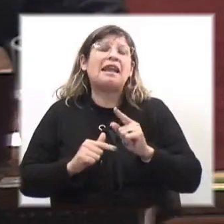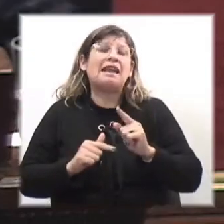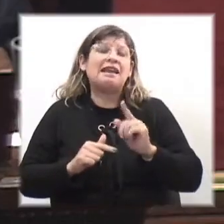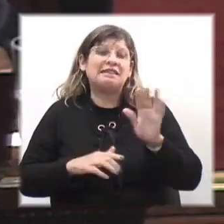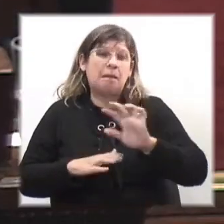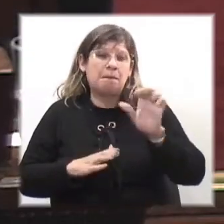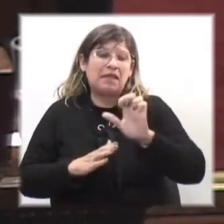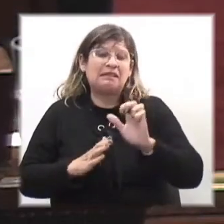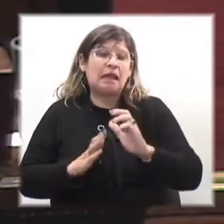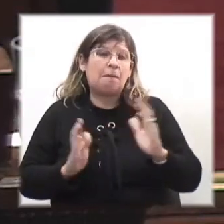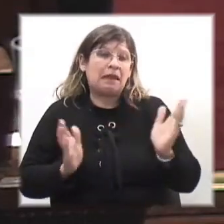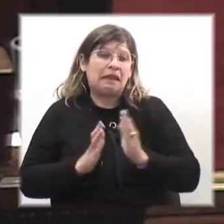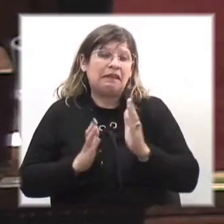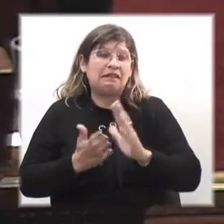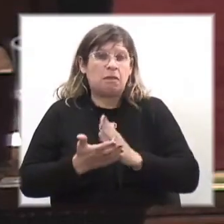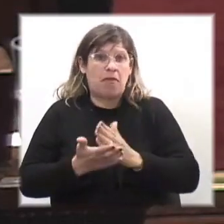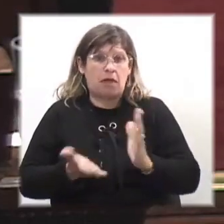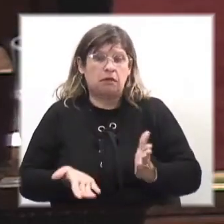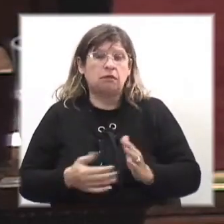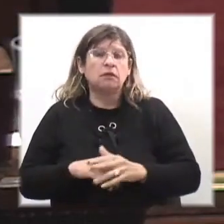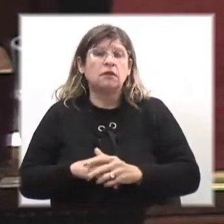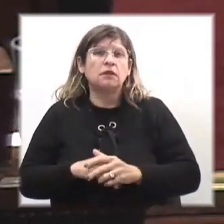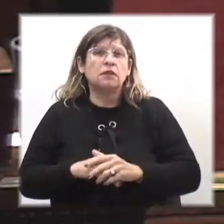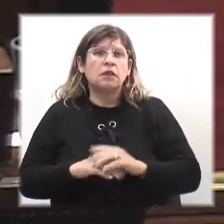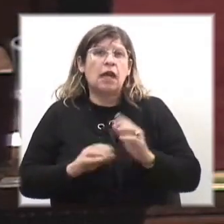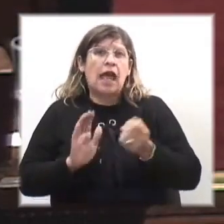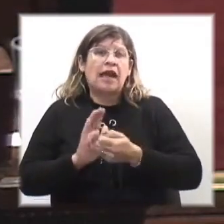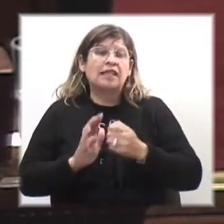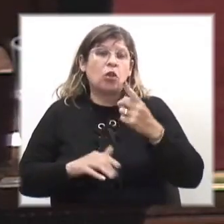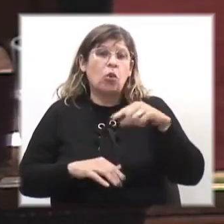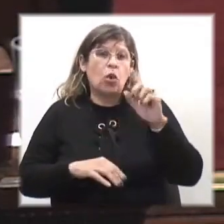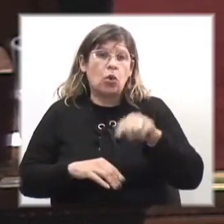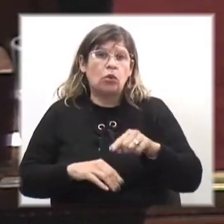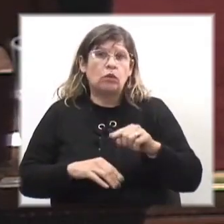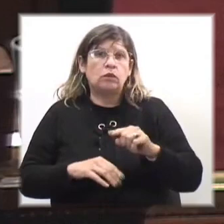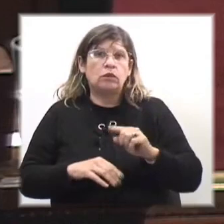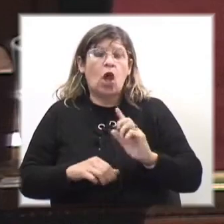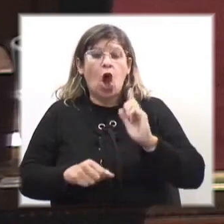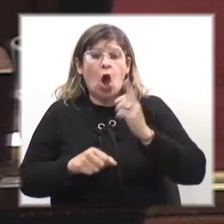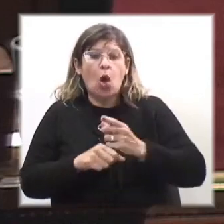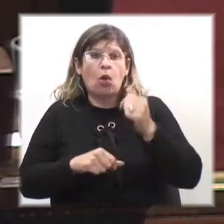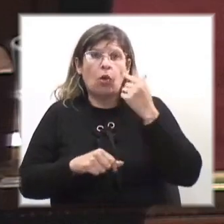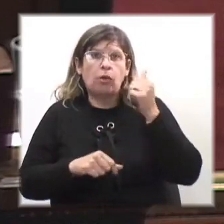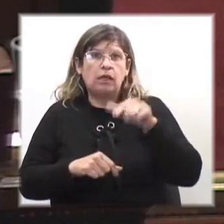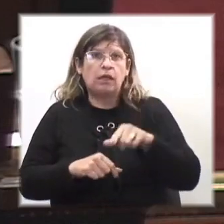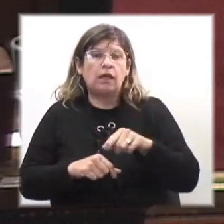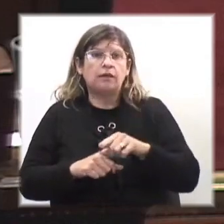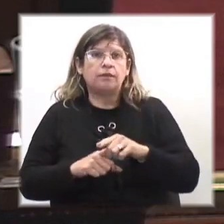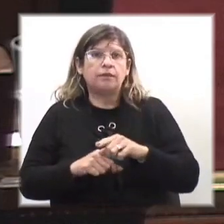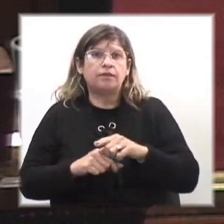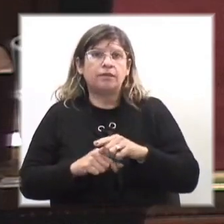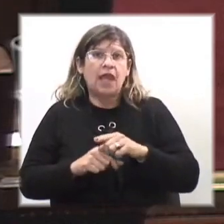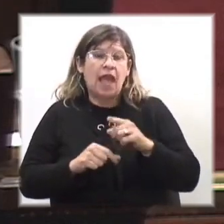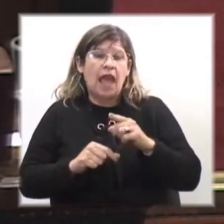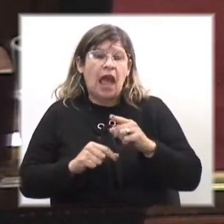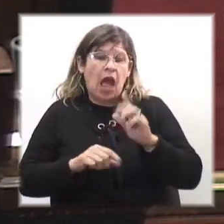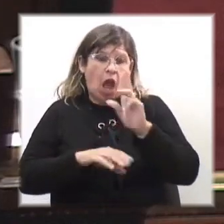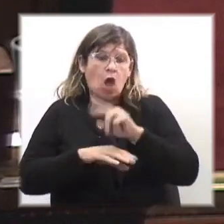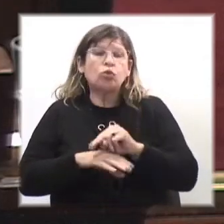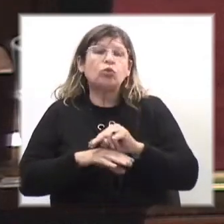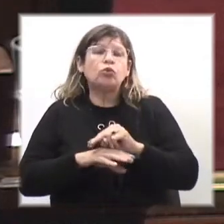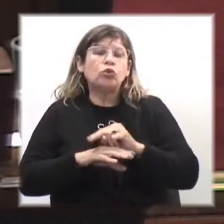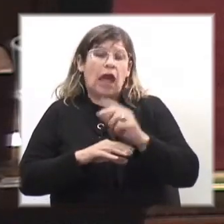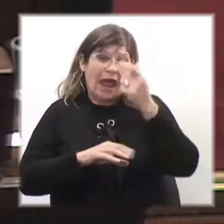medianas empresas. El artículo 1 obliga a aplicar la tecnología, o sea,